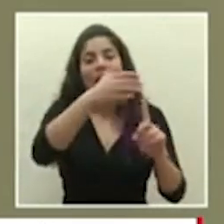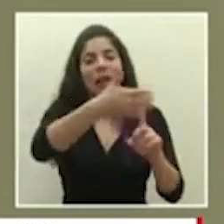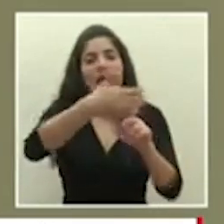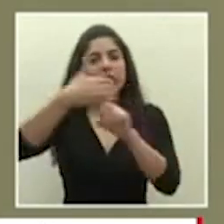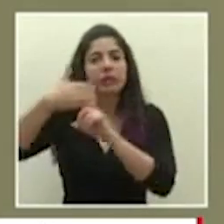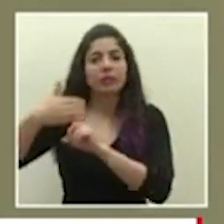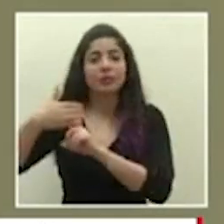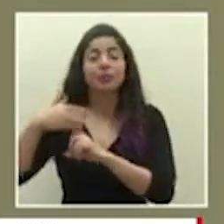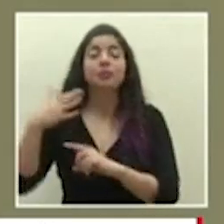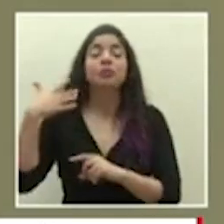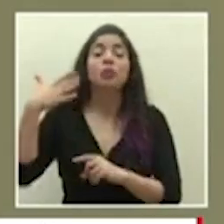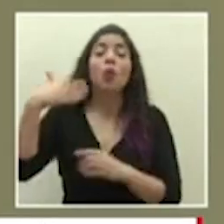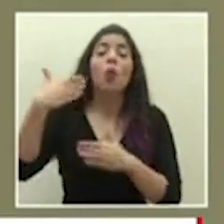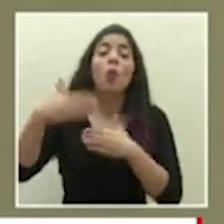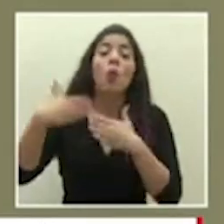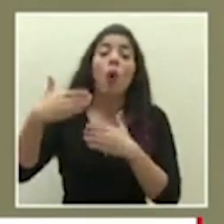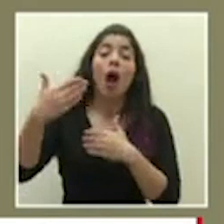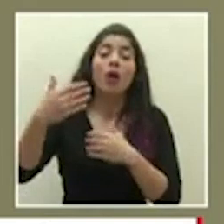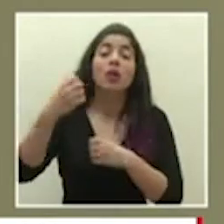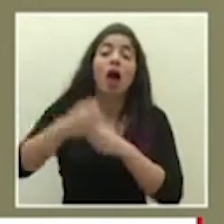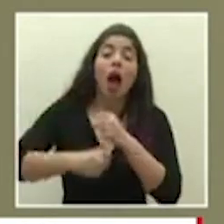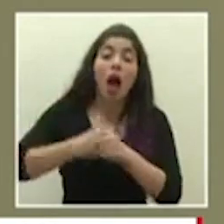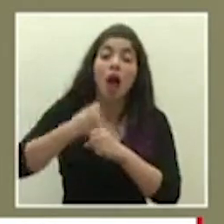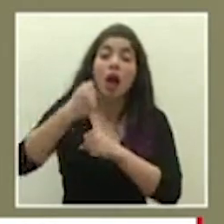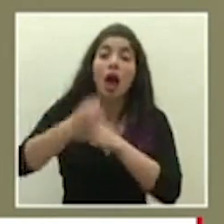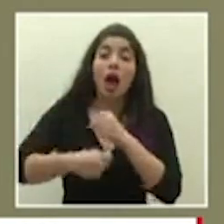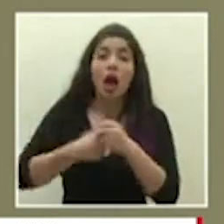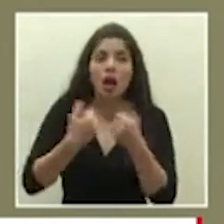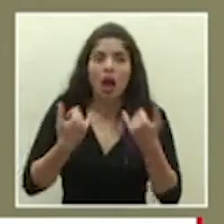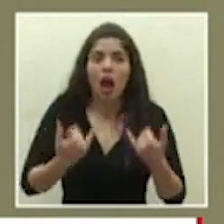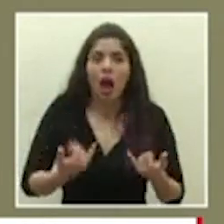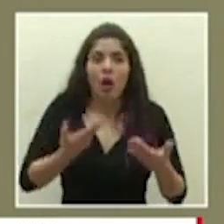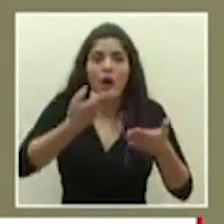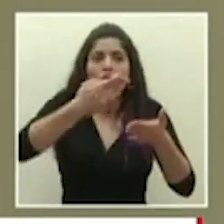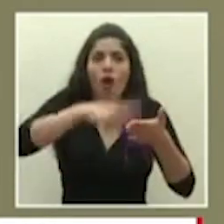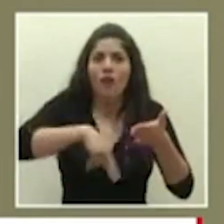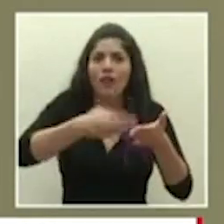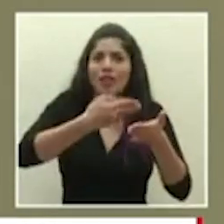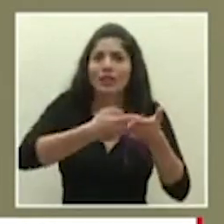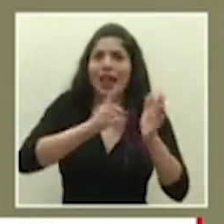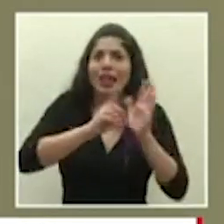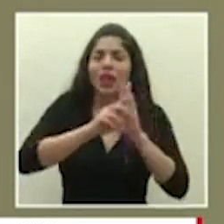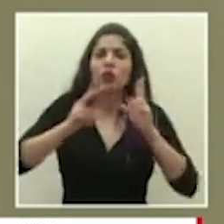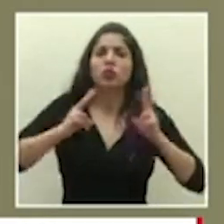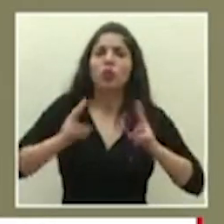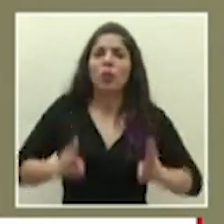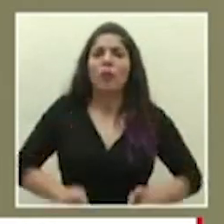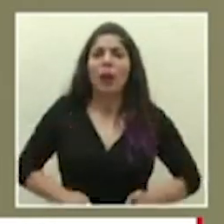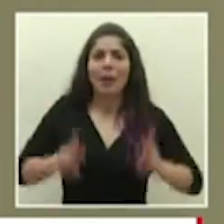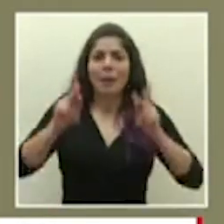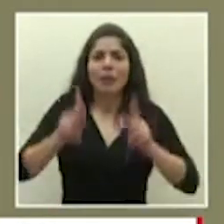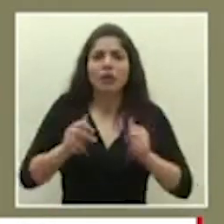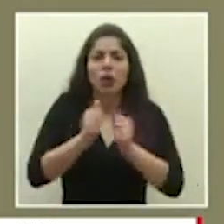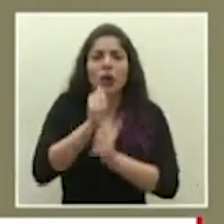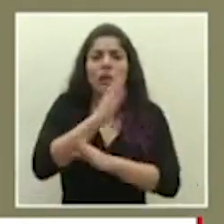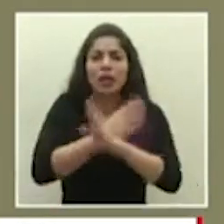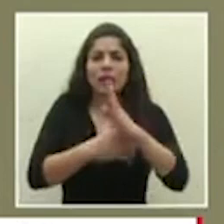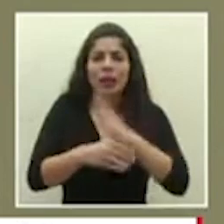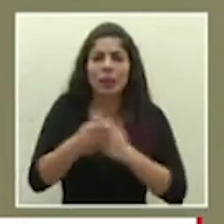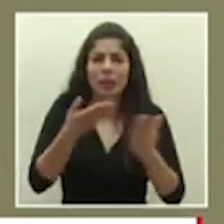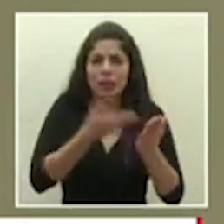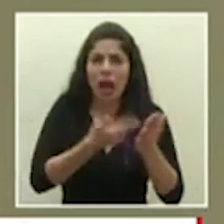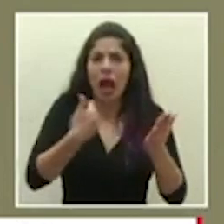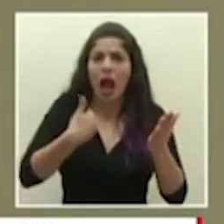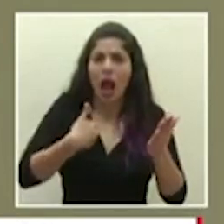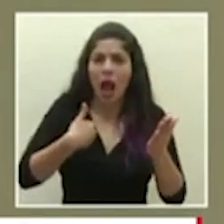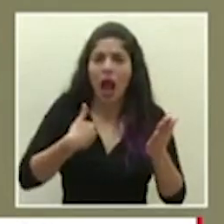cuando han transcurrido los años y hoy tenemos una convención sobre los derechos humanos de las personas con discapacidad hemos